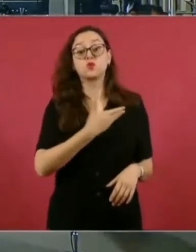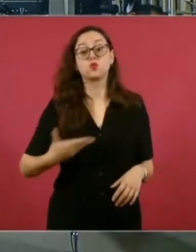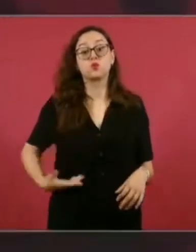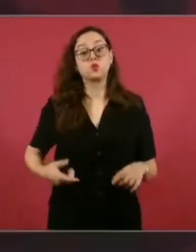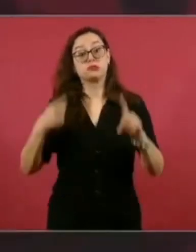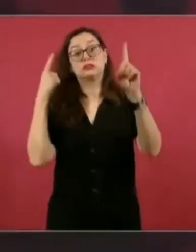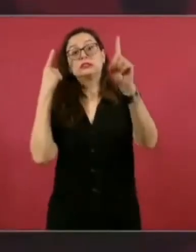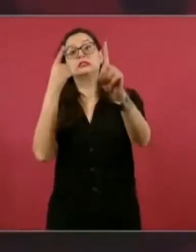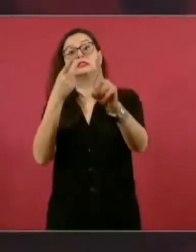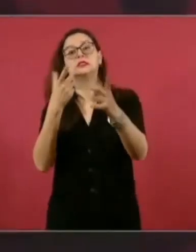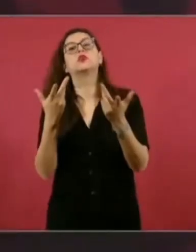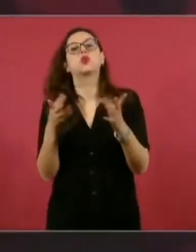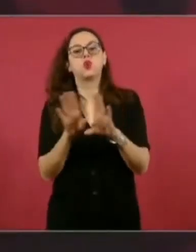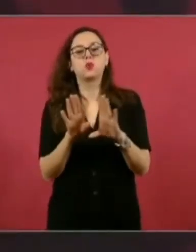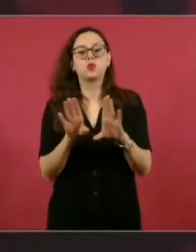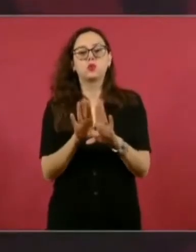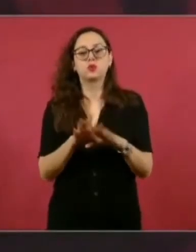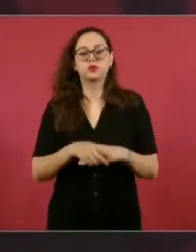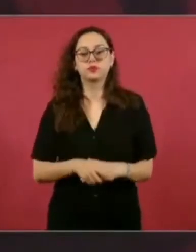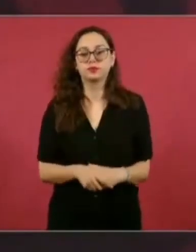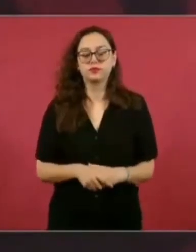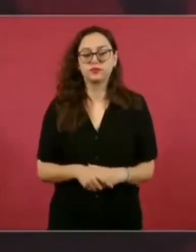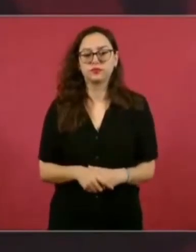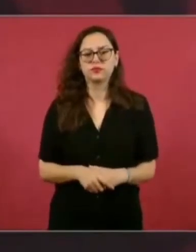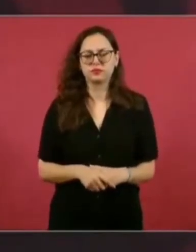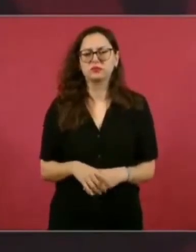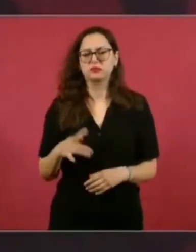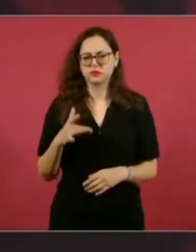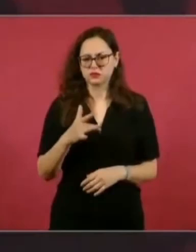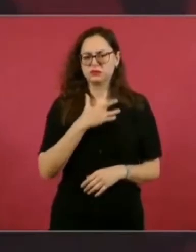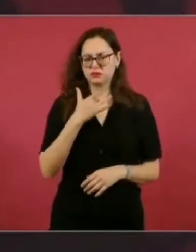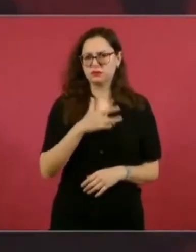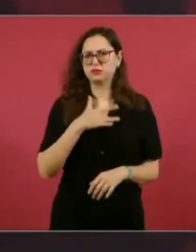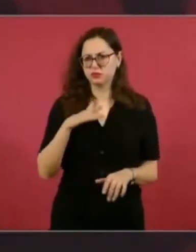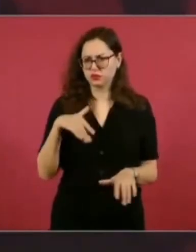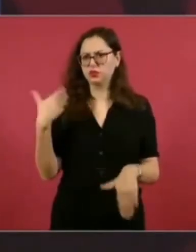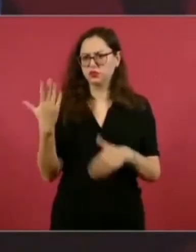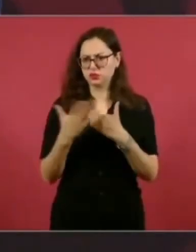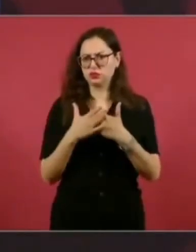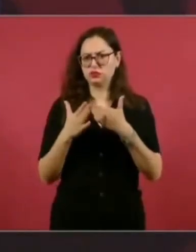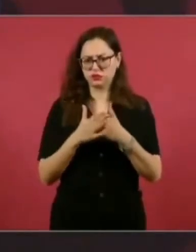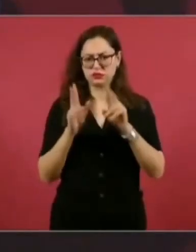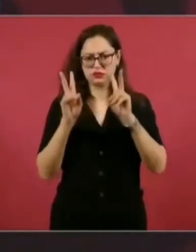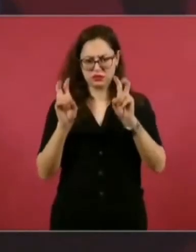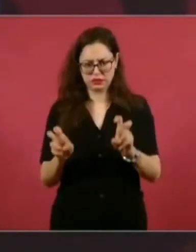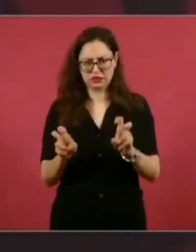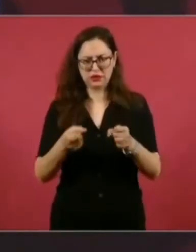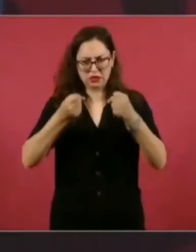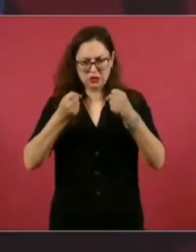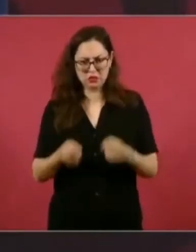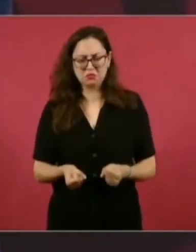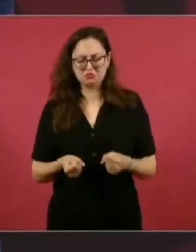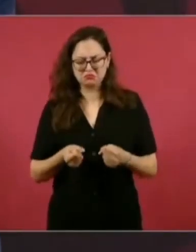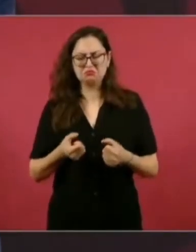controlándose el problema de inseguridad, de violencia,